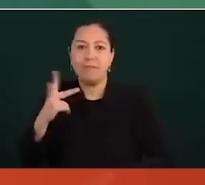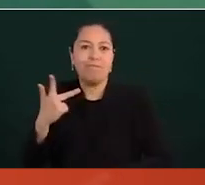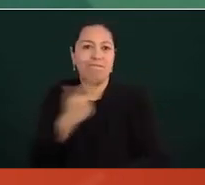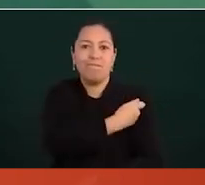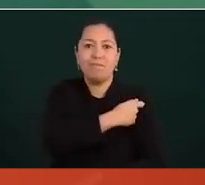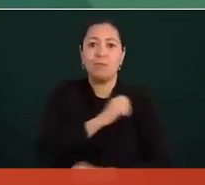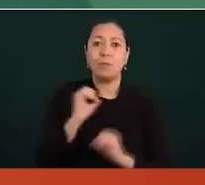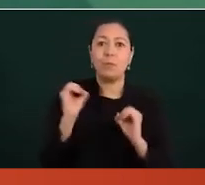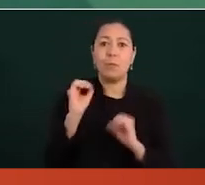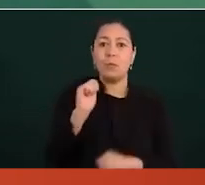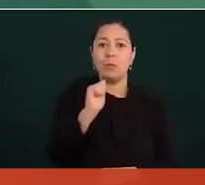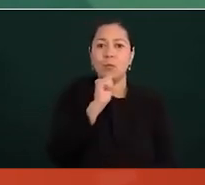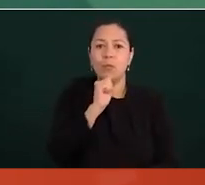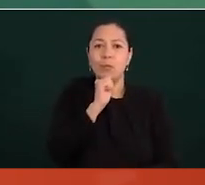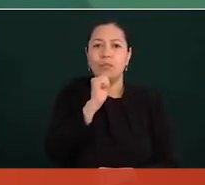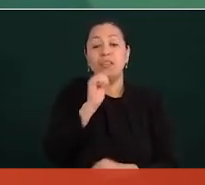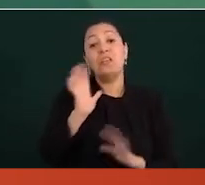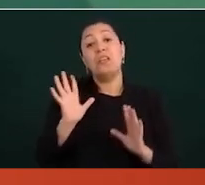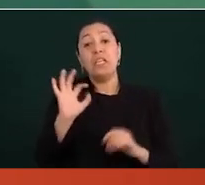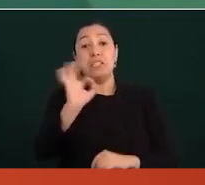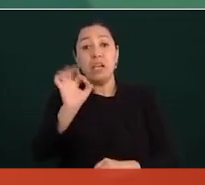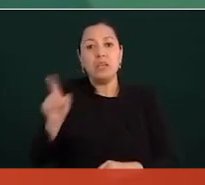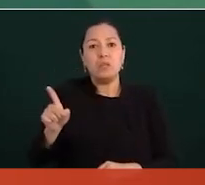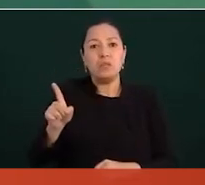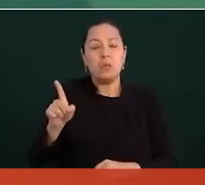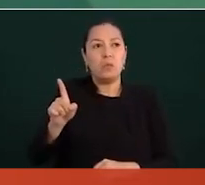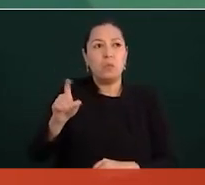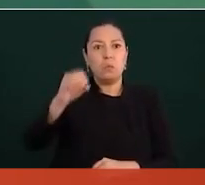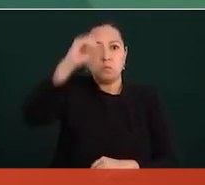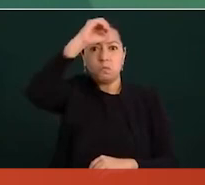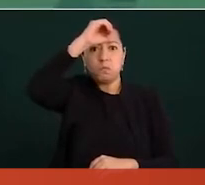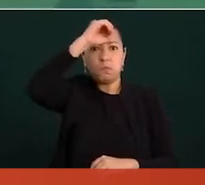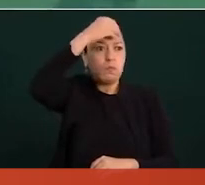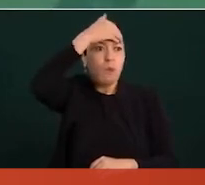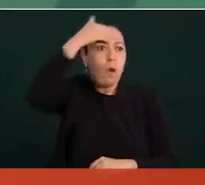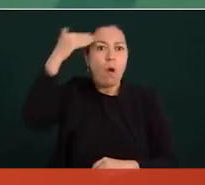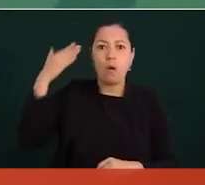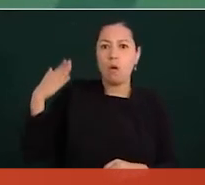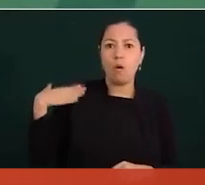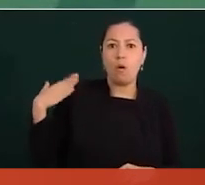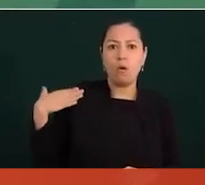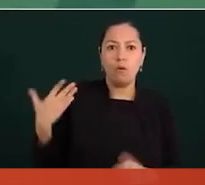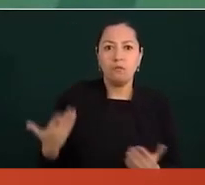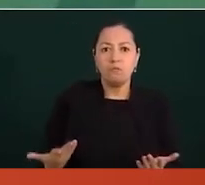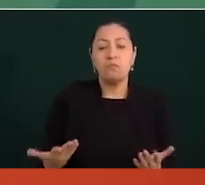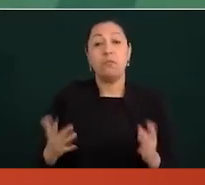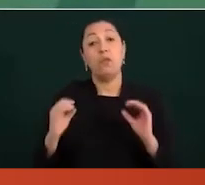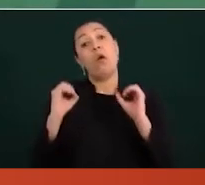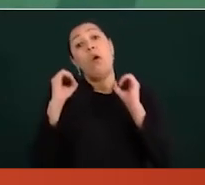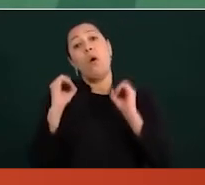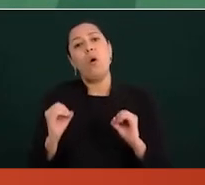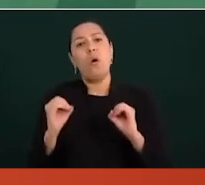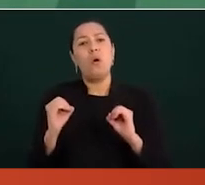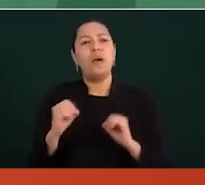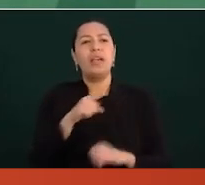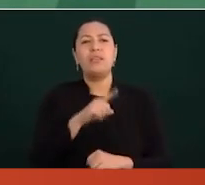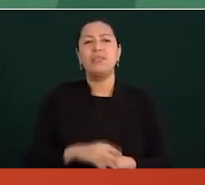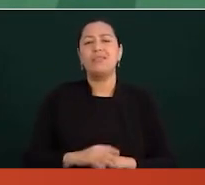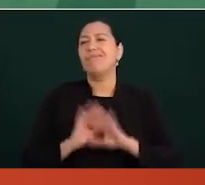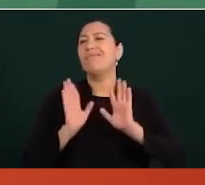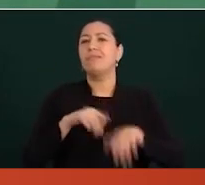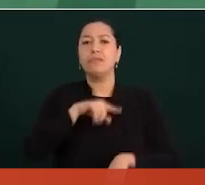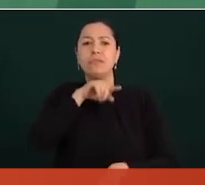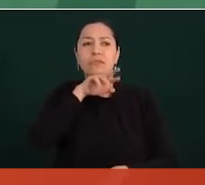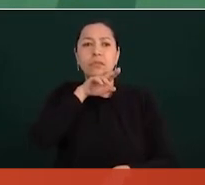no supieron o tenían preocupación por las